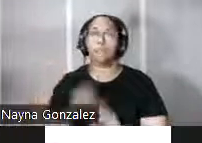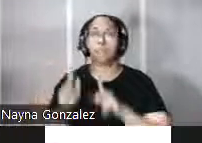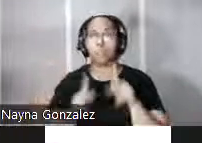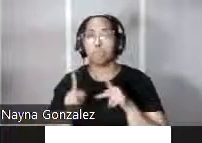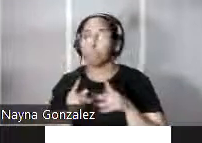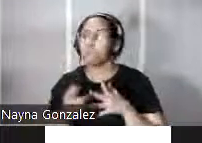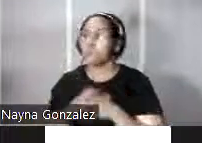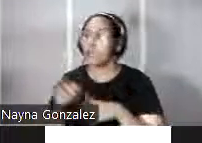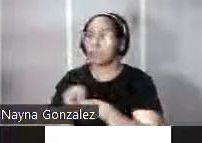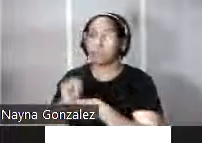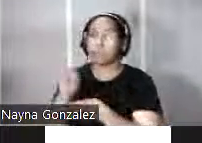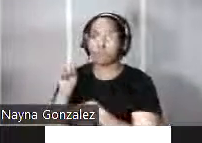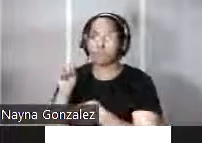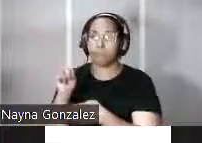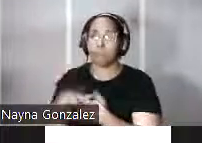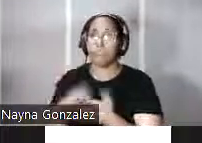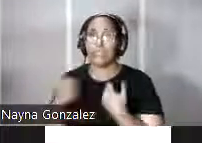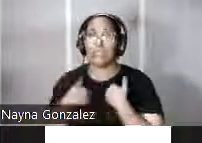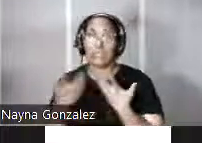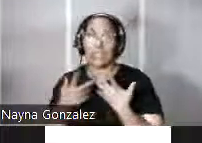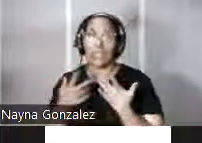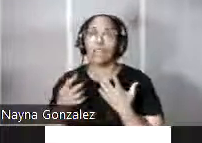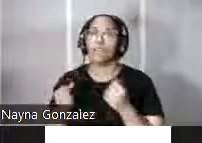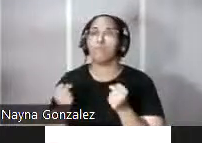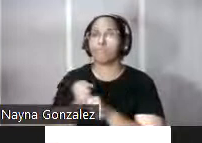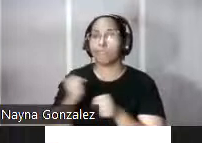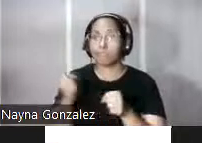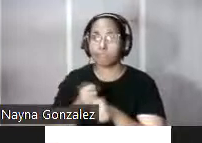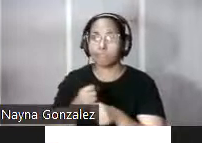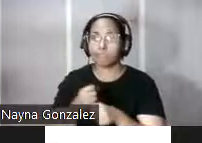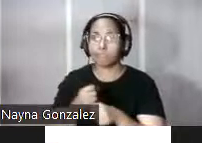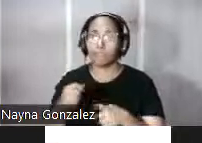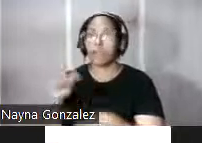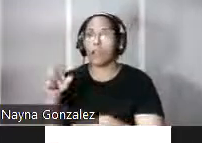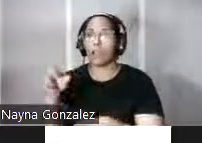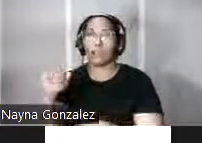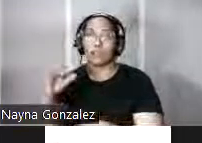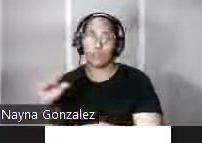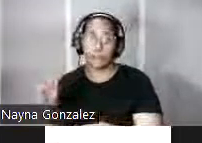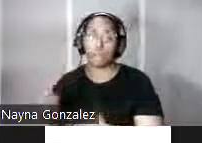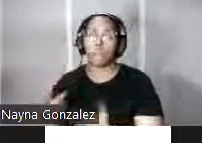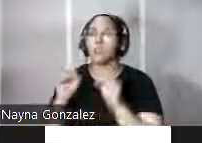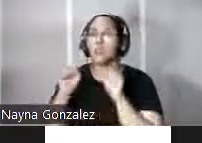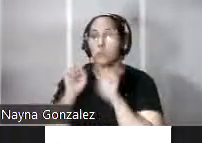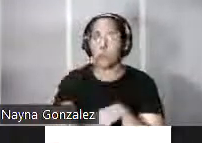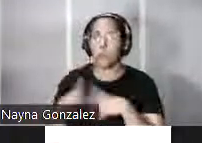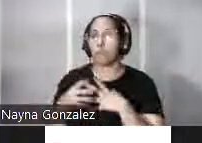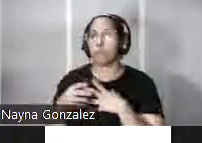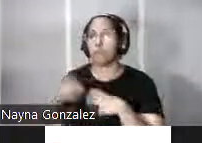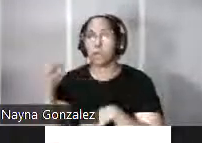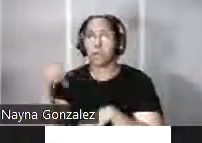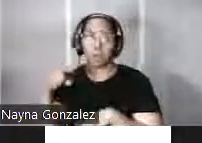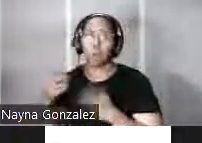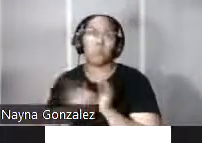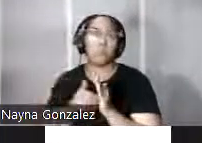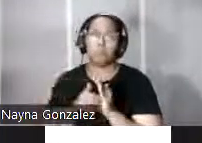lado norte contaba o cuenta con muchísimos arrecifes y esto impedía un posible desembarco enemigo por lo que no vieron la necesidad de fortificar